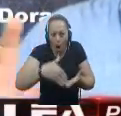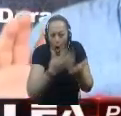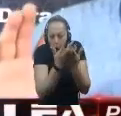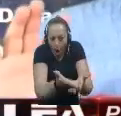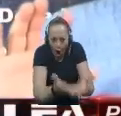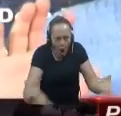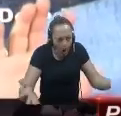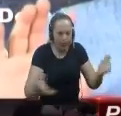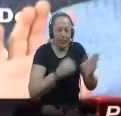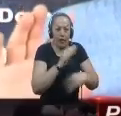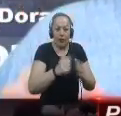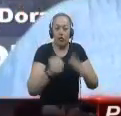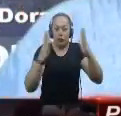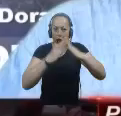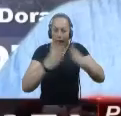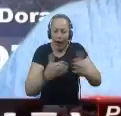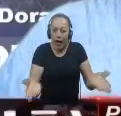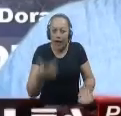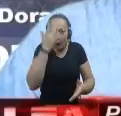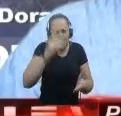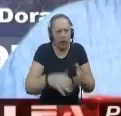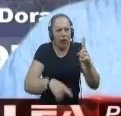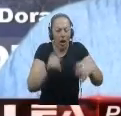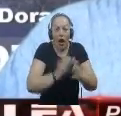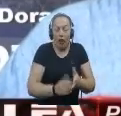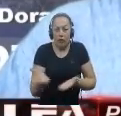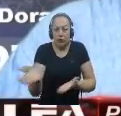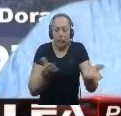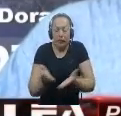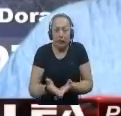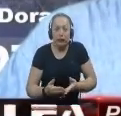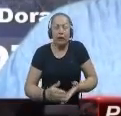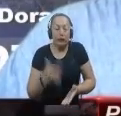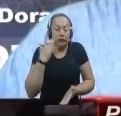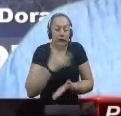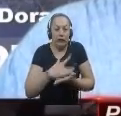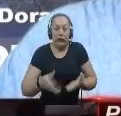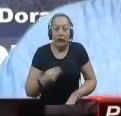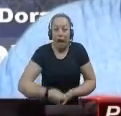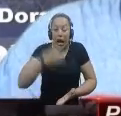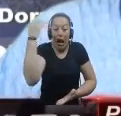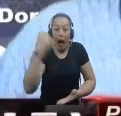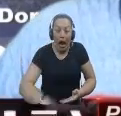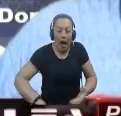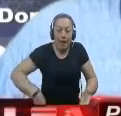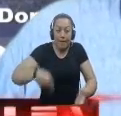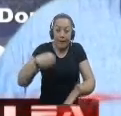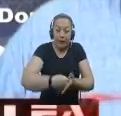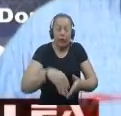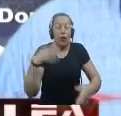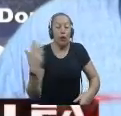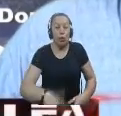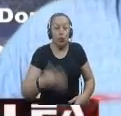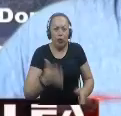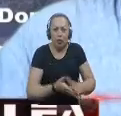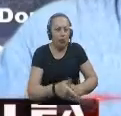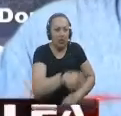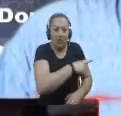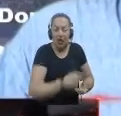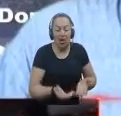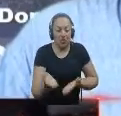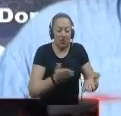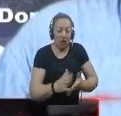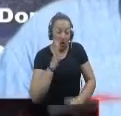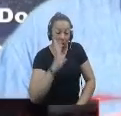En su casa Porque están cobrando Un servicio de aseo Bastante caro Y no lo están prestando